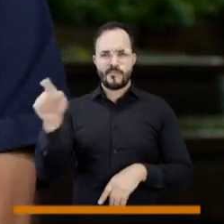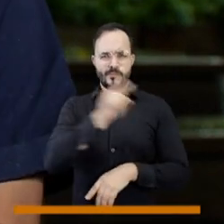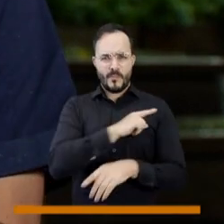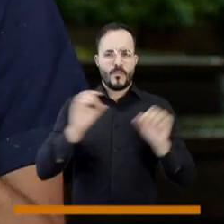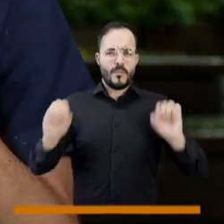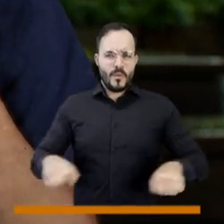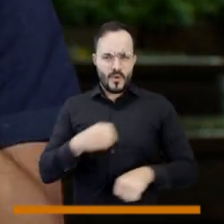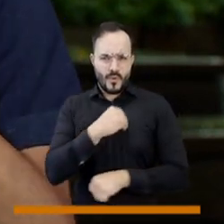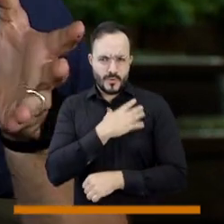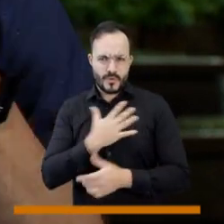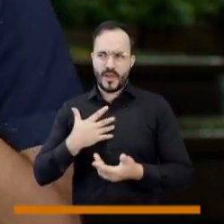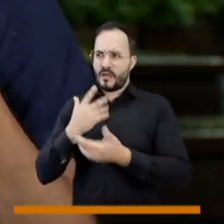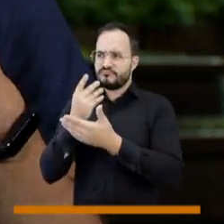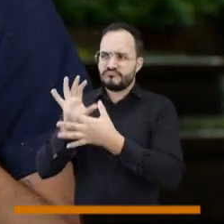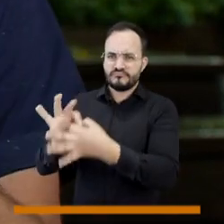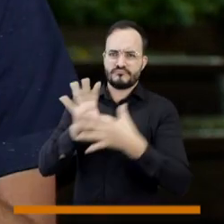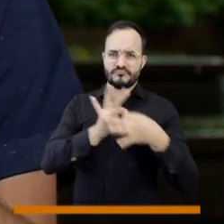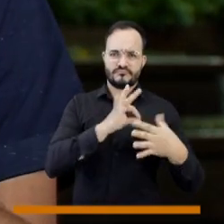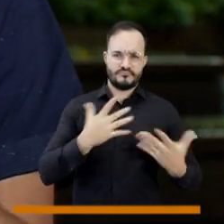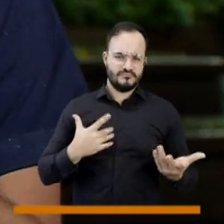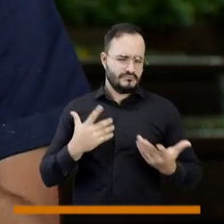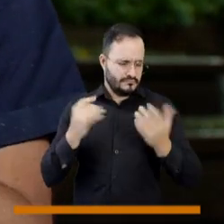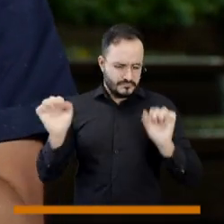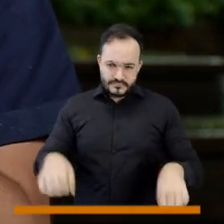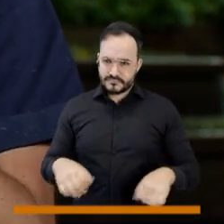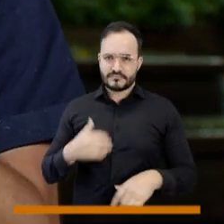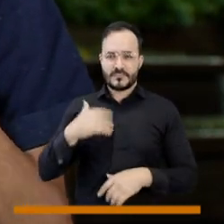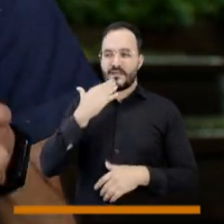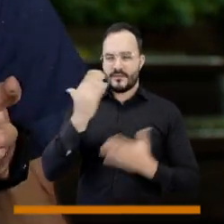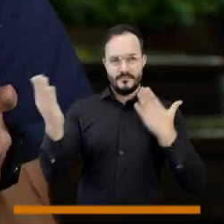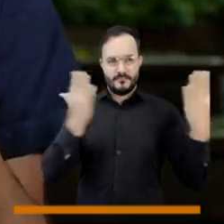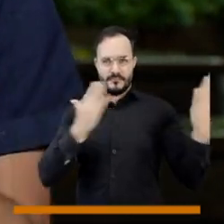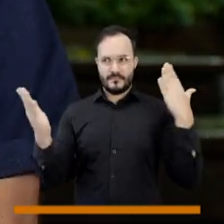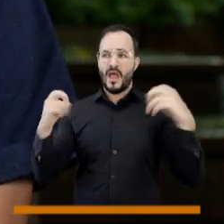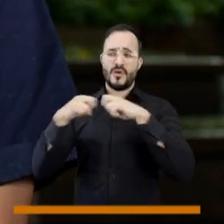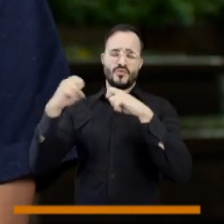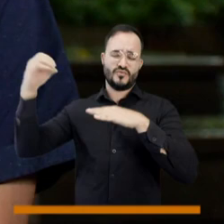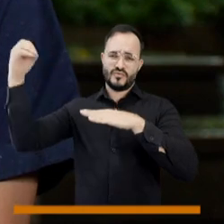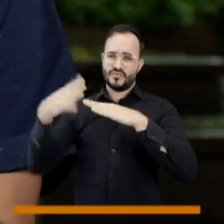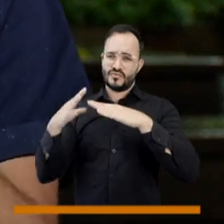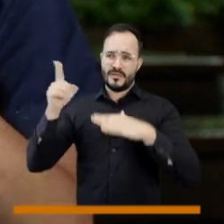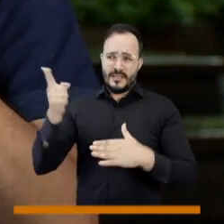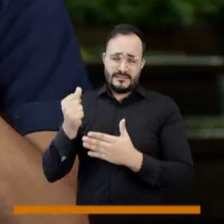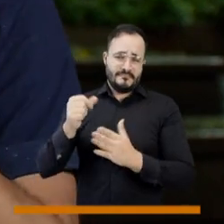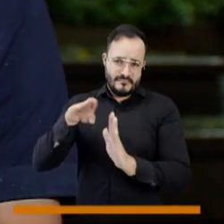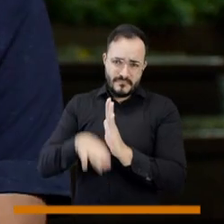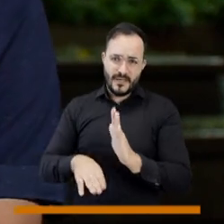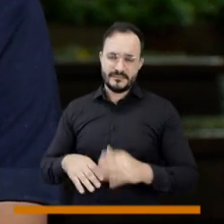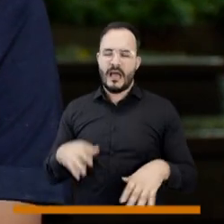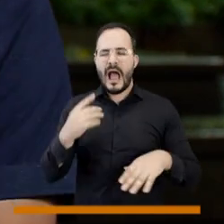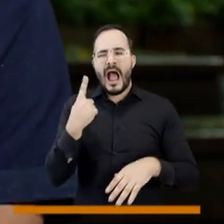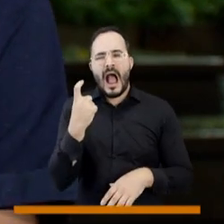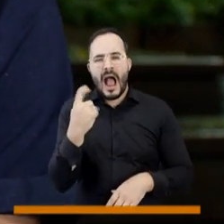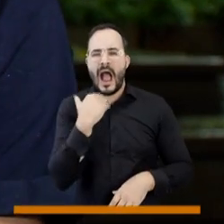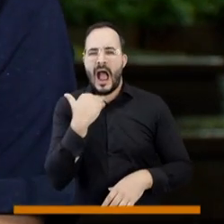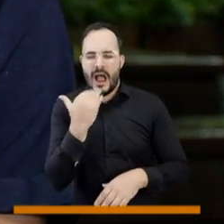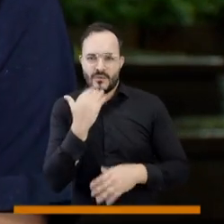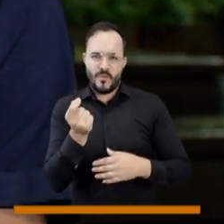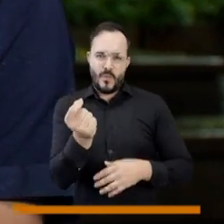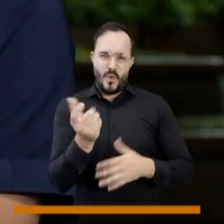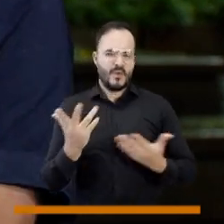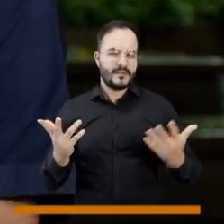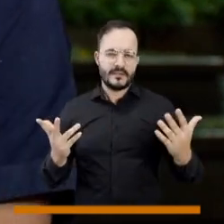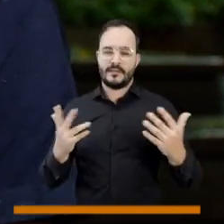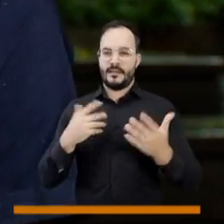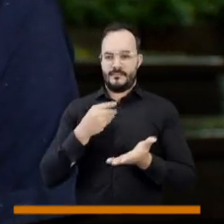todas las señales económicas y todas las, porque ya la energía solar termina siendo más barata que la energía de la red, tenemos unas cuitas que nos están faltando,